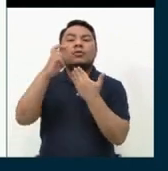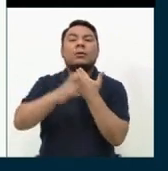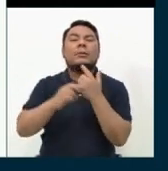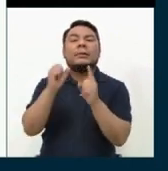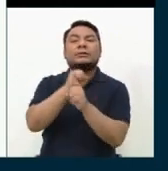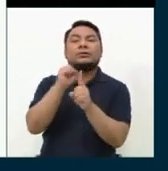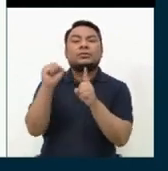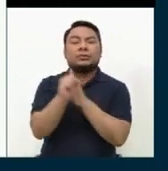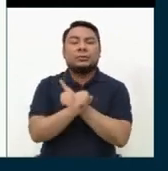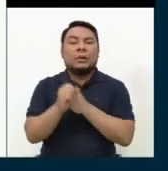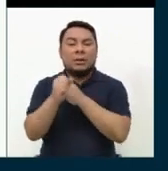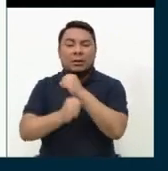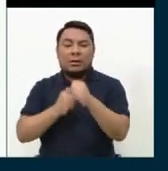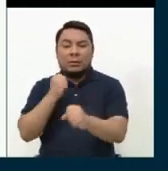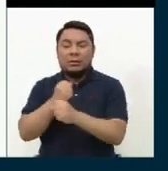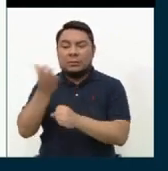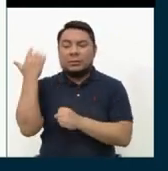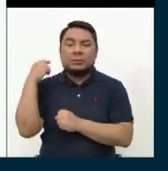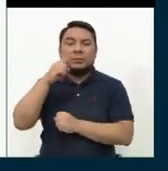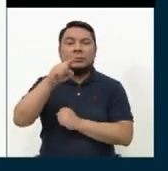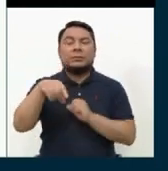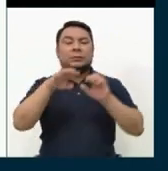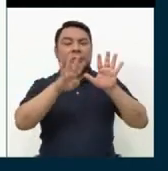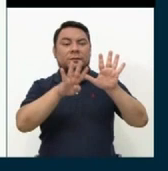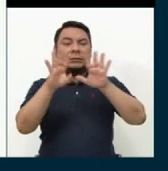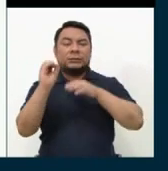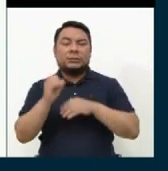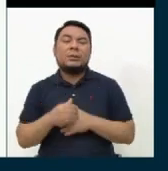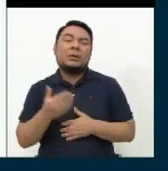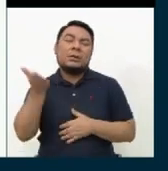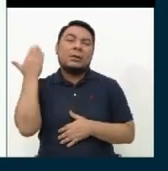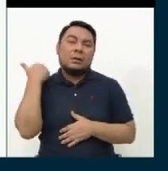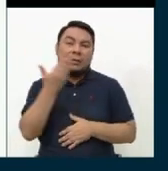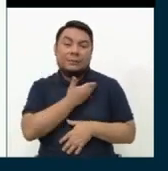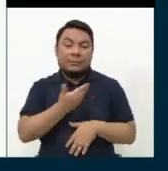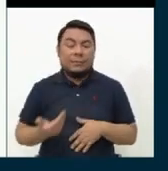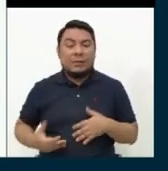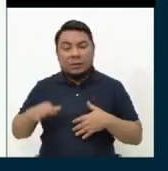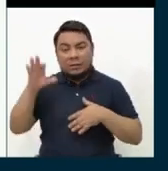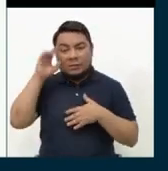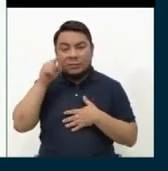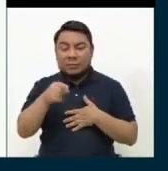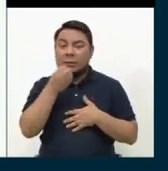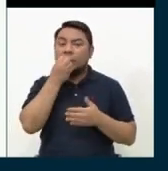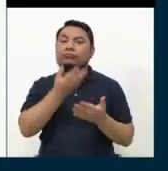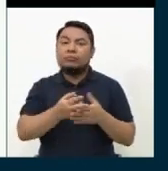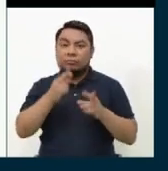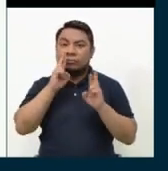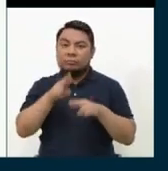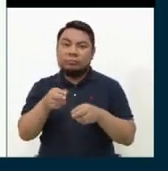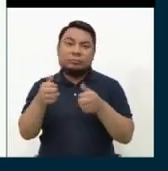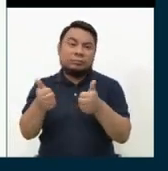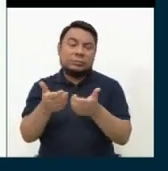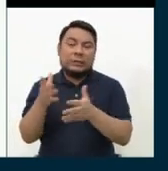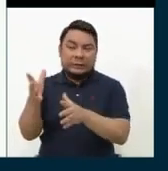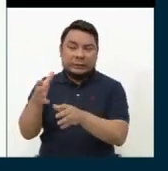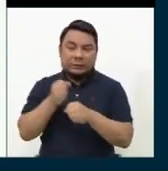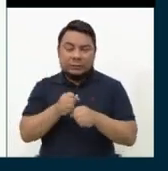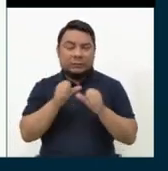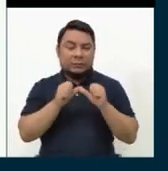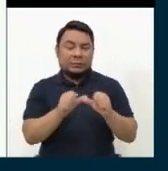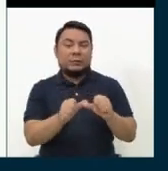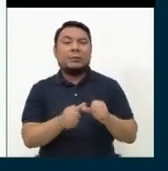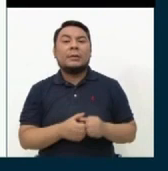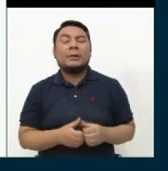de los años 90, de la época del presidente Fujimori, que dio muy buen resultado para que